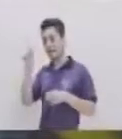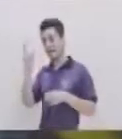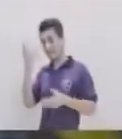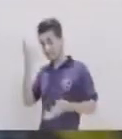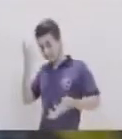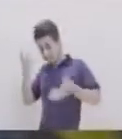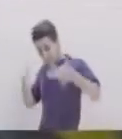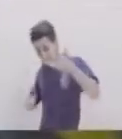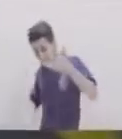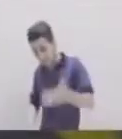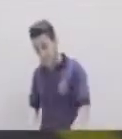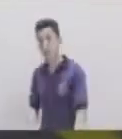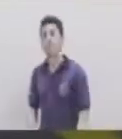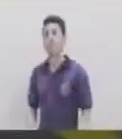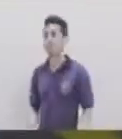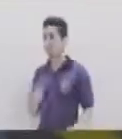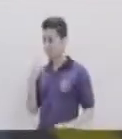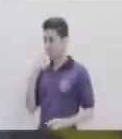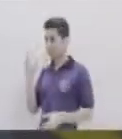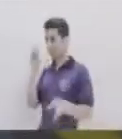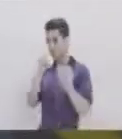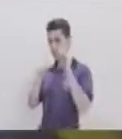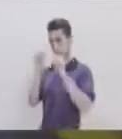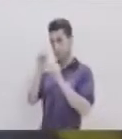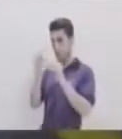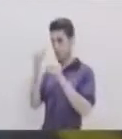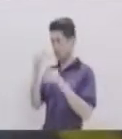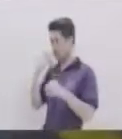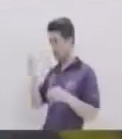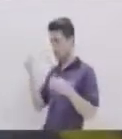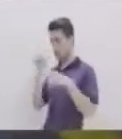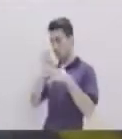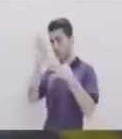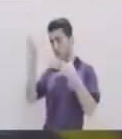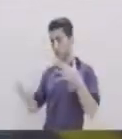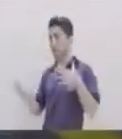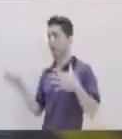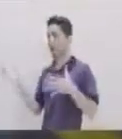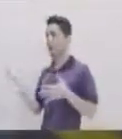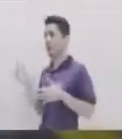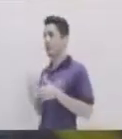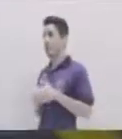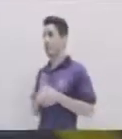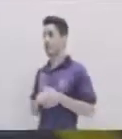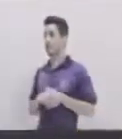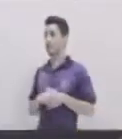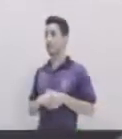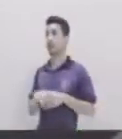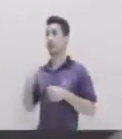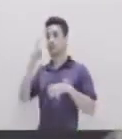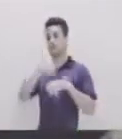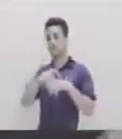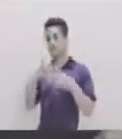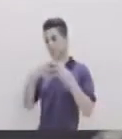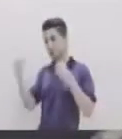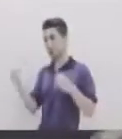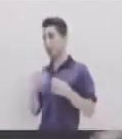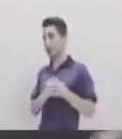tenemos Estos valores ¿Qué vamos a hacer? Sustituir En la ecuación Y me quedaría Tiempo es igual